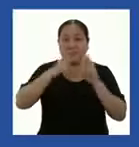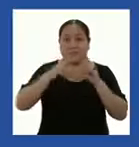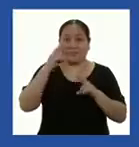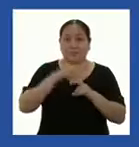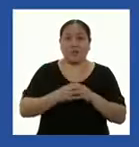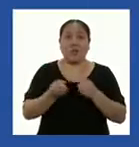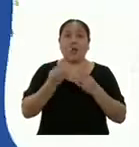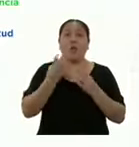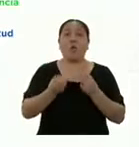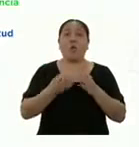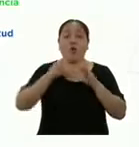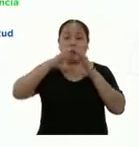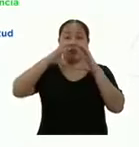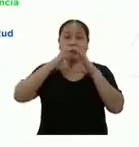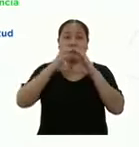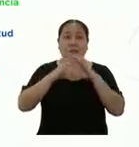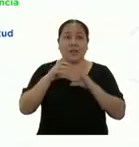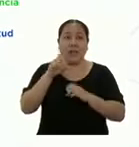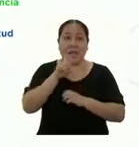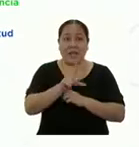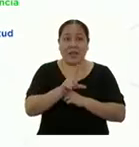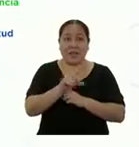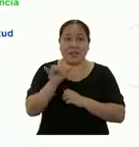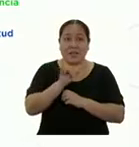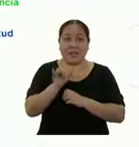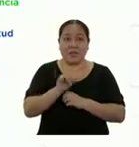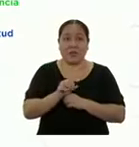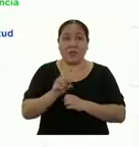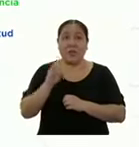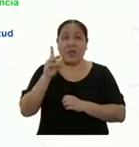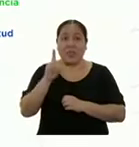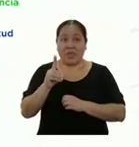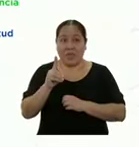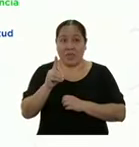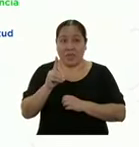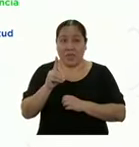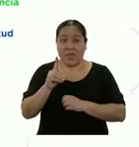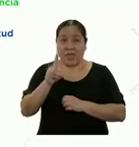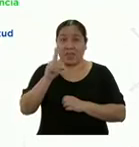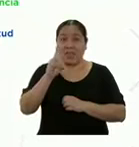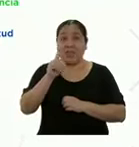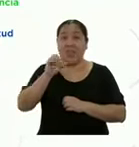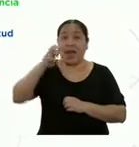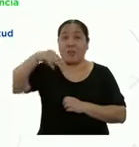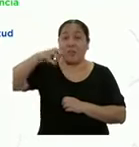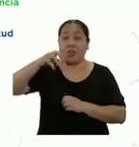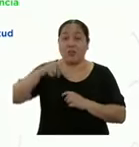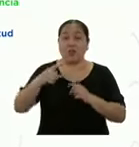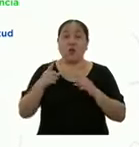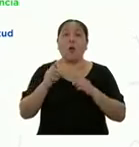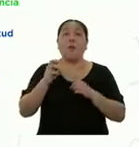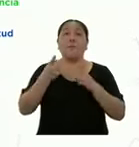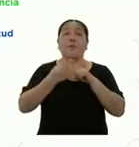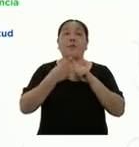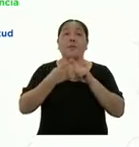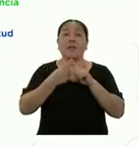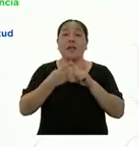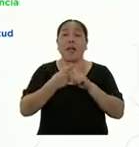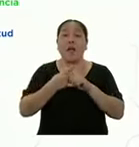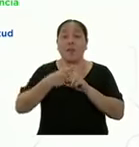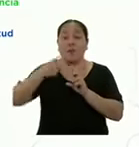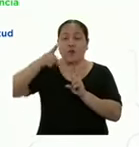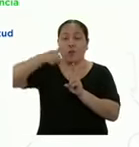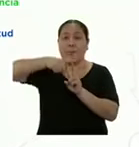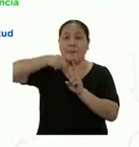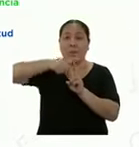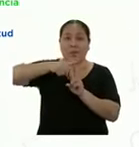de la circunferencia. L es igual a D, diámetro, multiplicado por pi. ¿Puedes reemplazar los